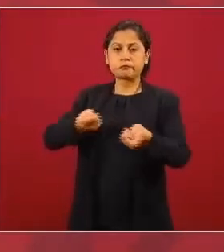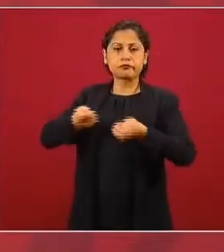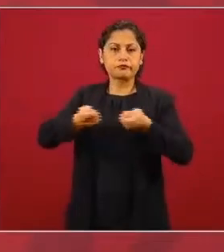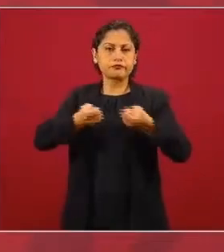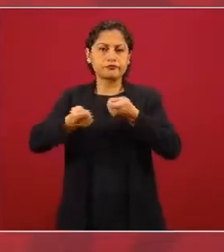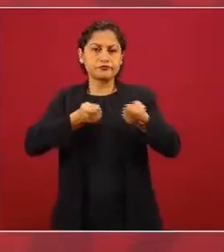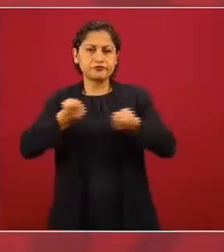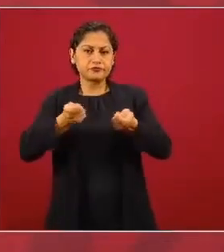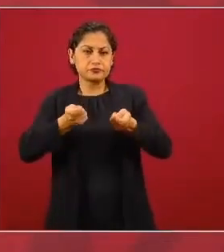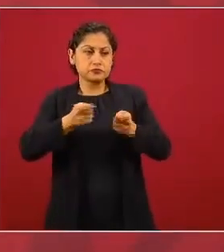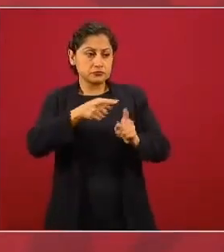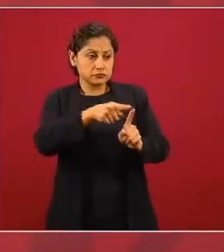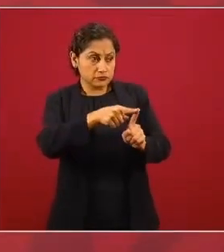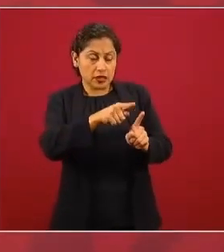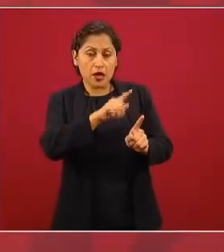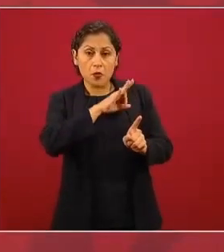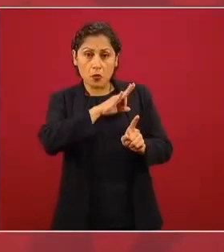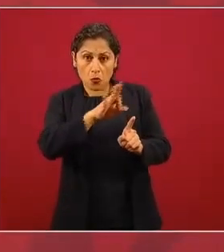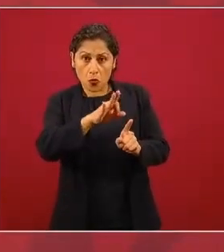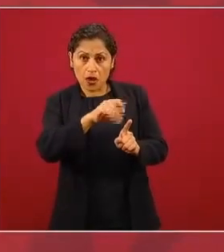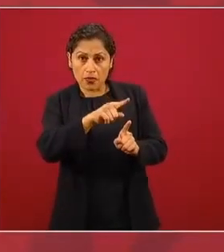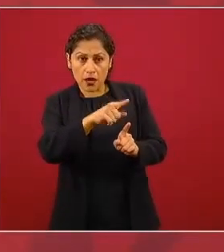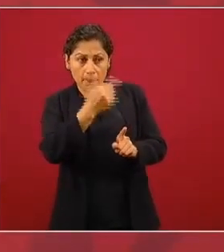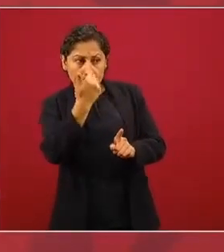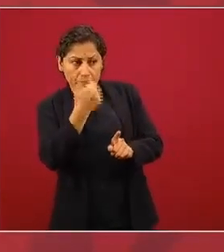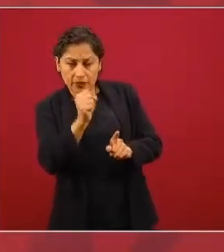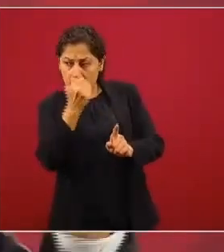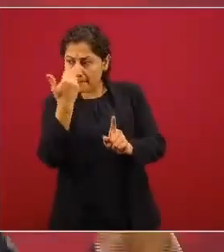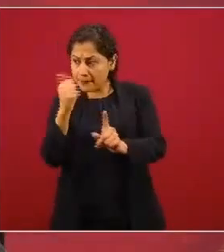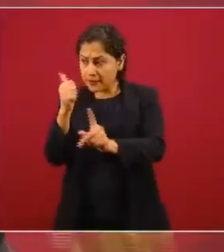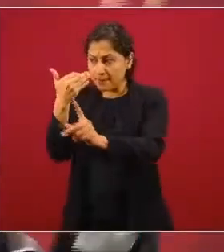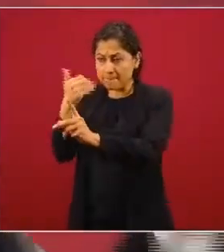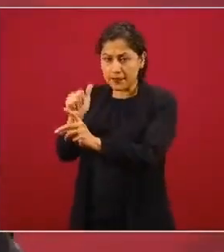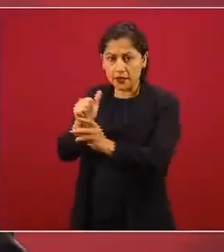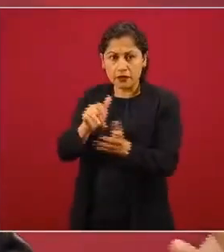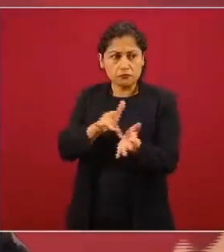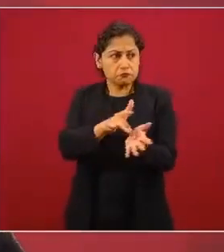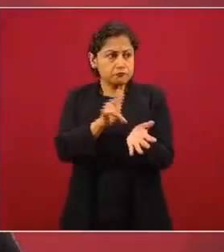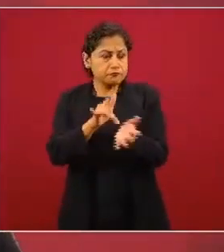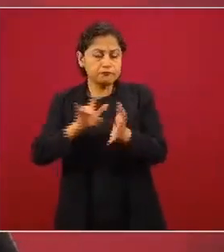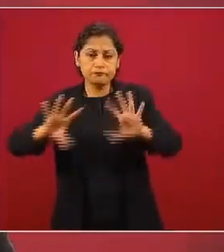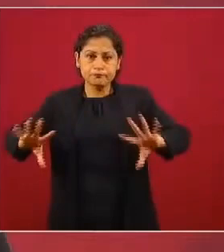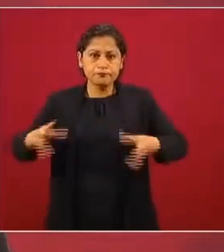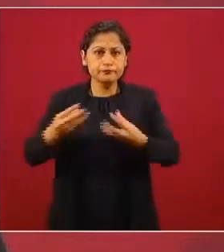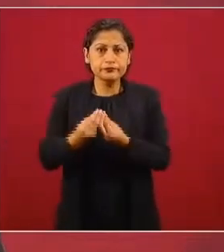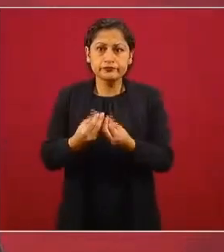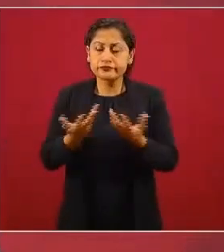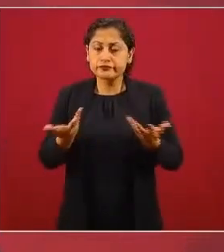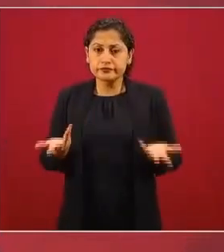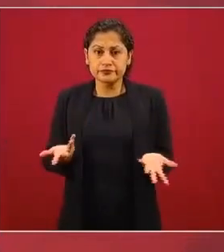todos. Y así se restauró la república,